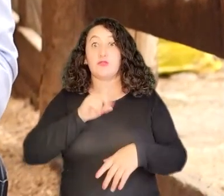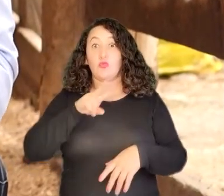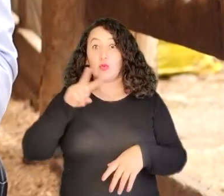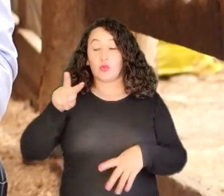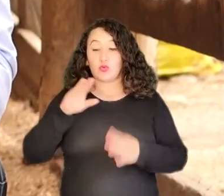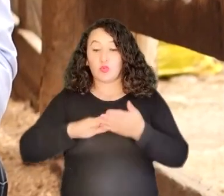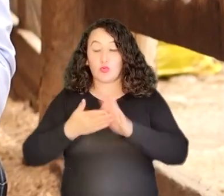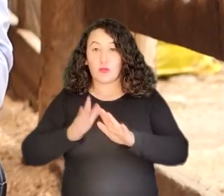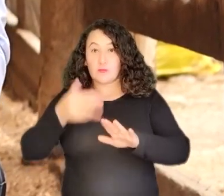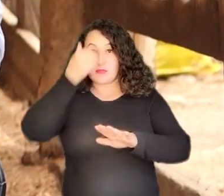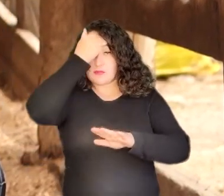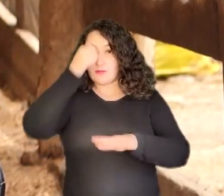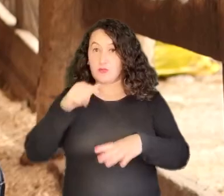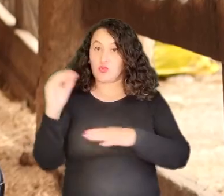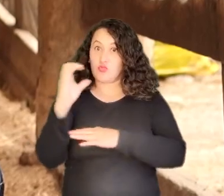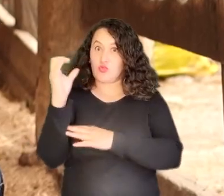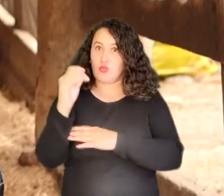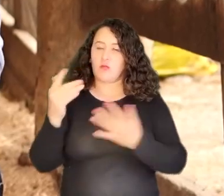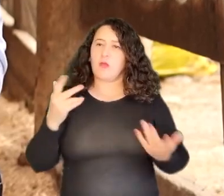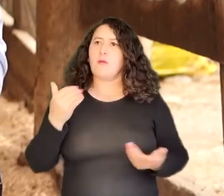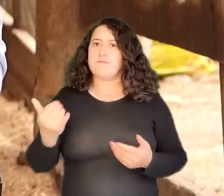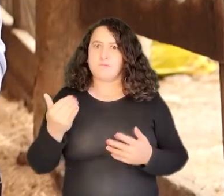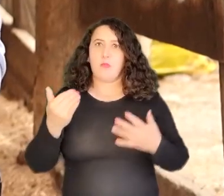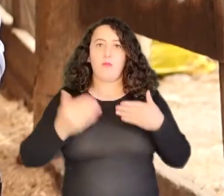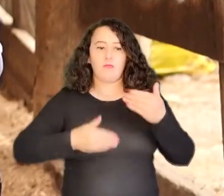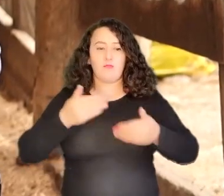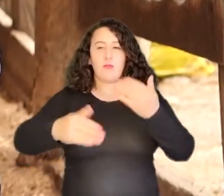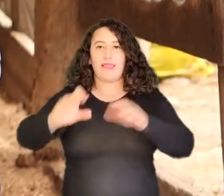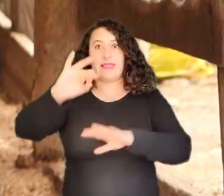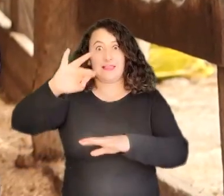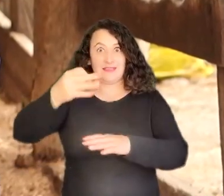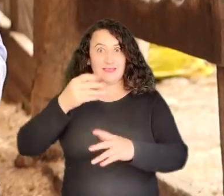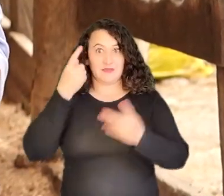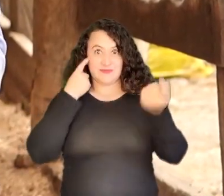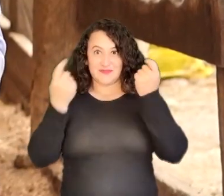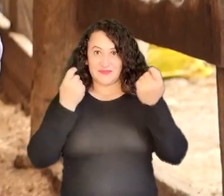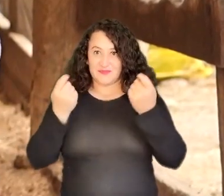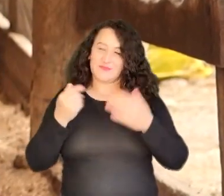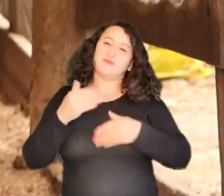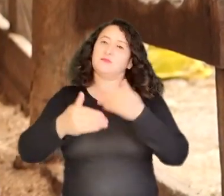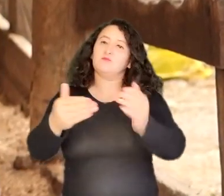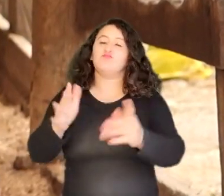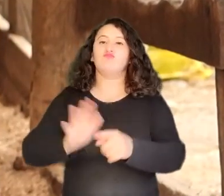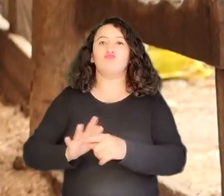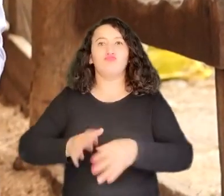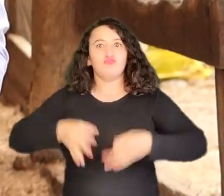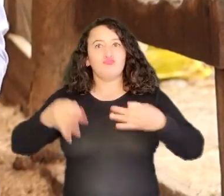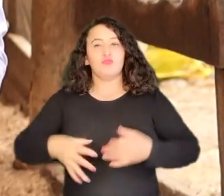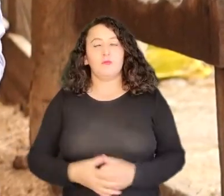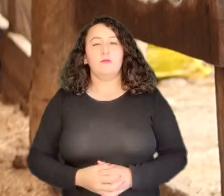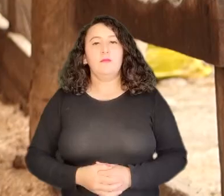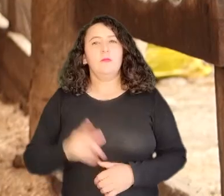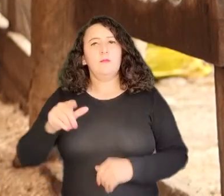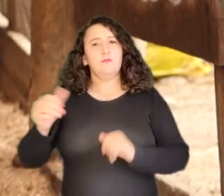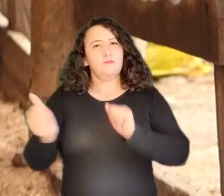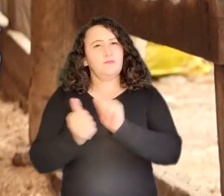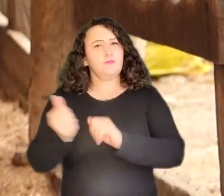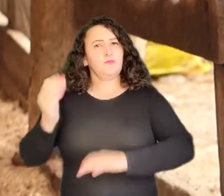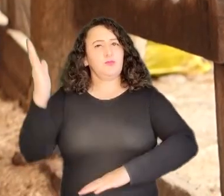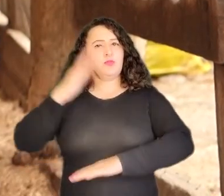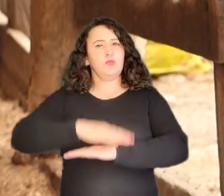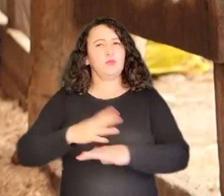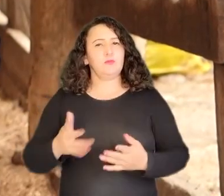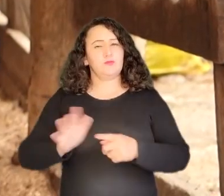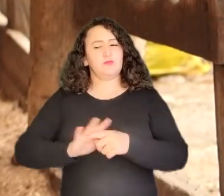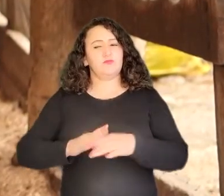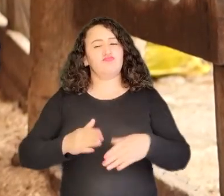priorizadas en Colombia, que ya se encuentra en la tercera fase de la estrategia, es decir, en la etapa de intervención. Allí acompañamos una jornada